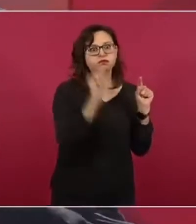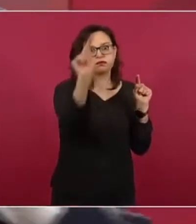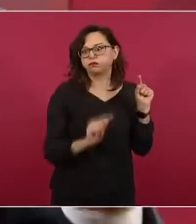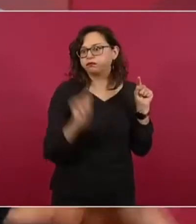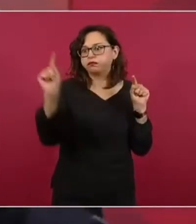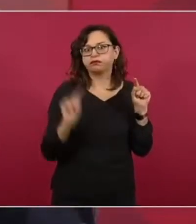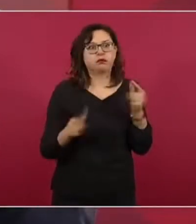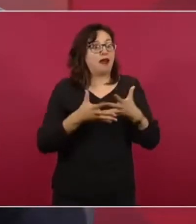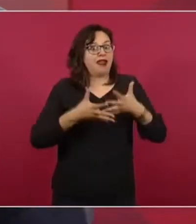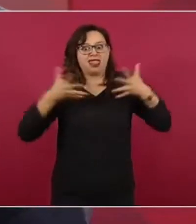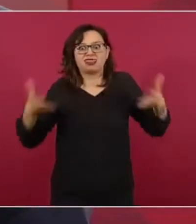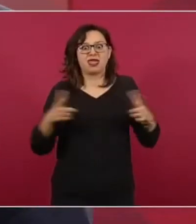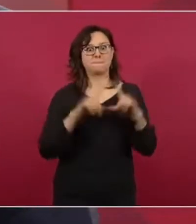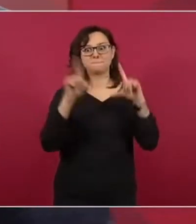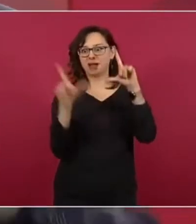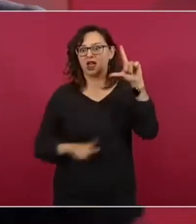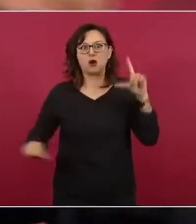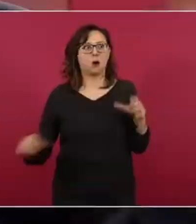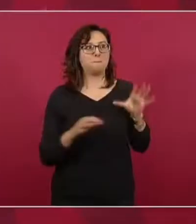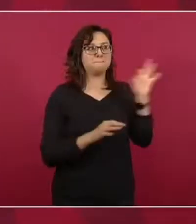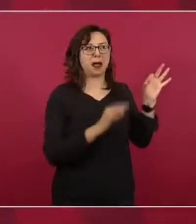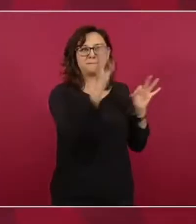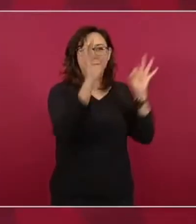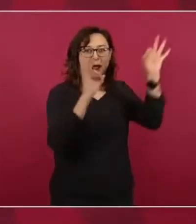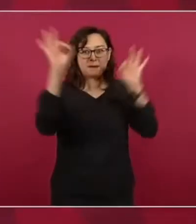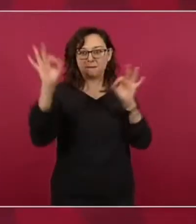en todo el país.